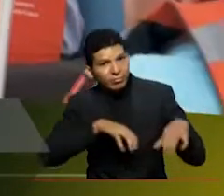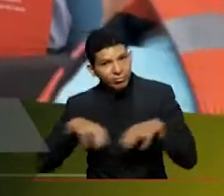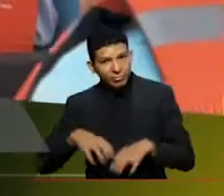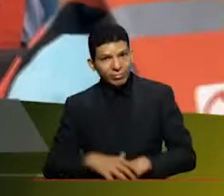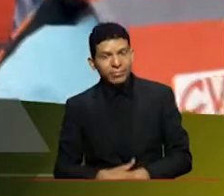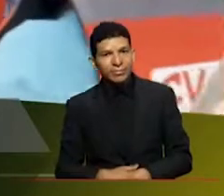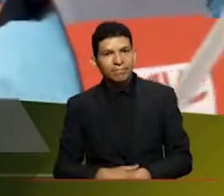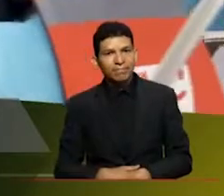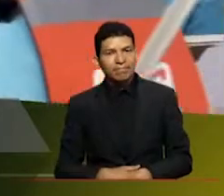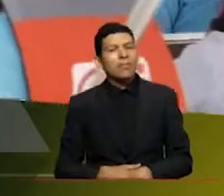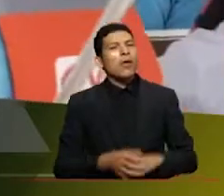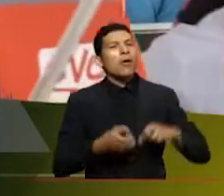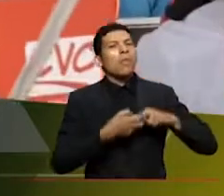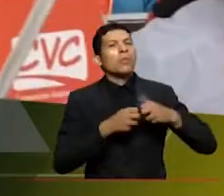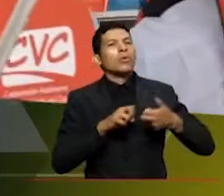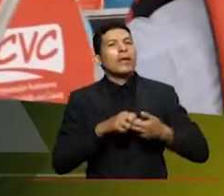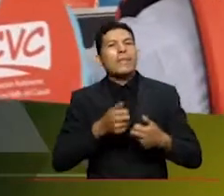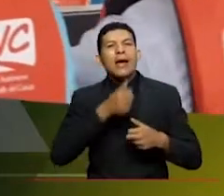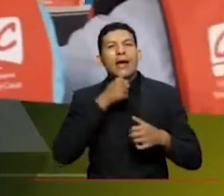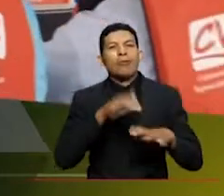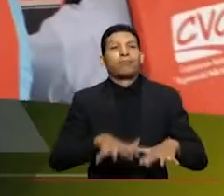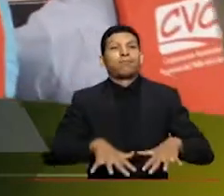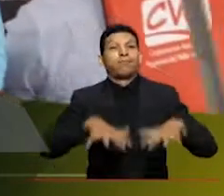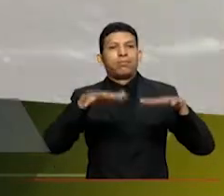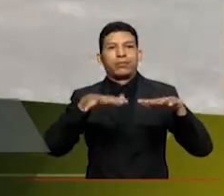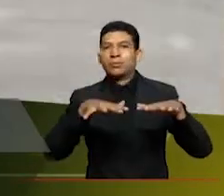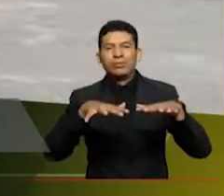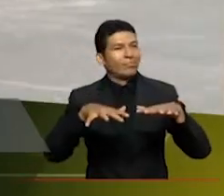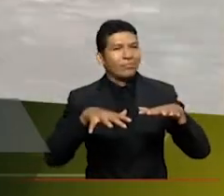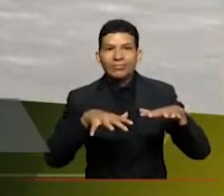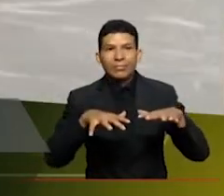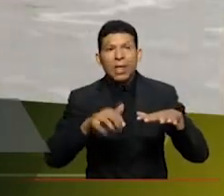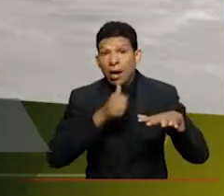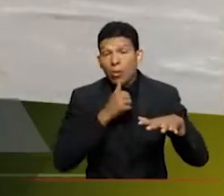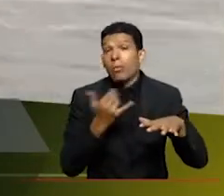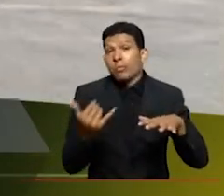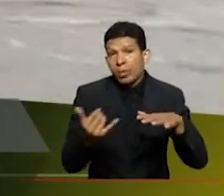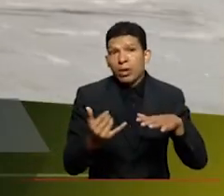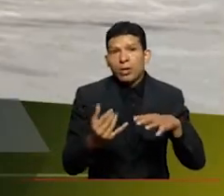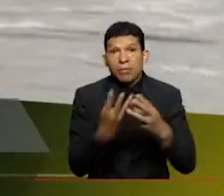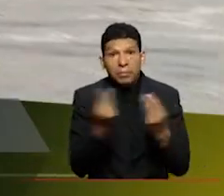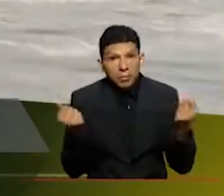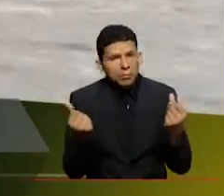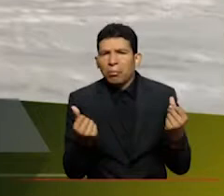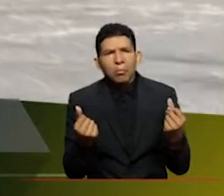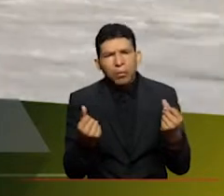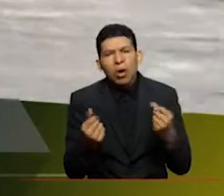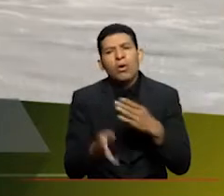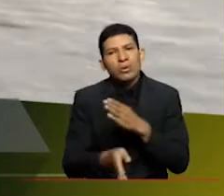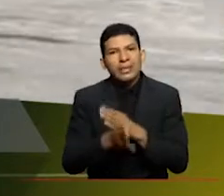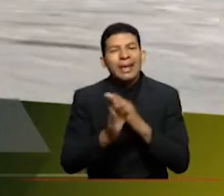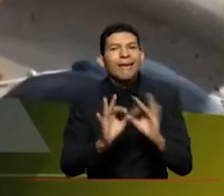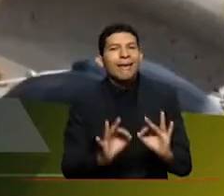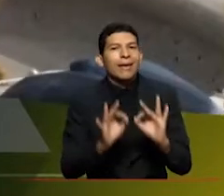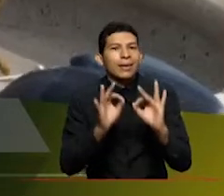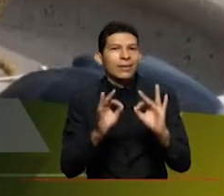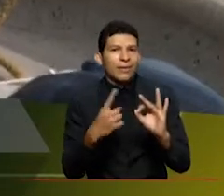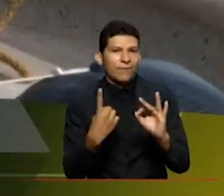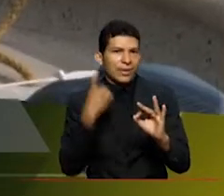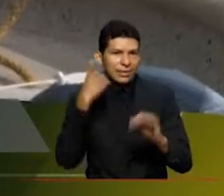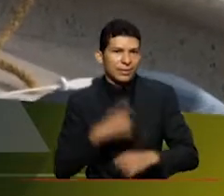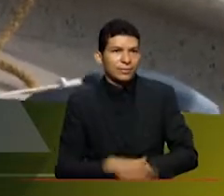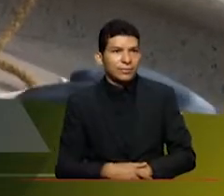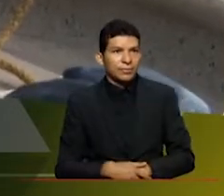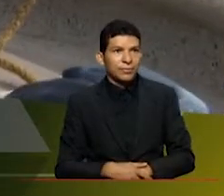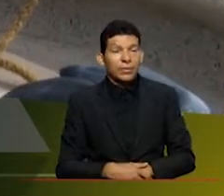el problema no es la cantidad de agua es decir agua y no es que se vaya a acabar sino que es la calidad si o sea